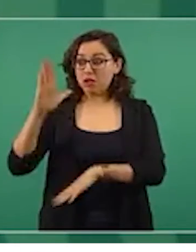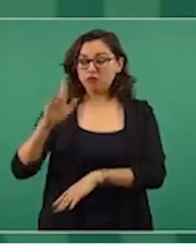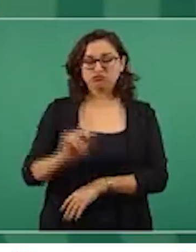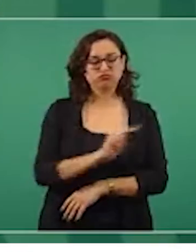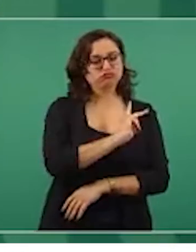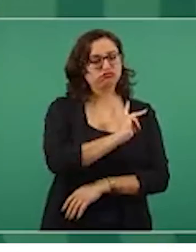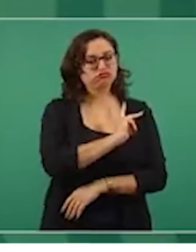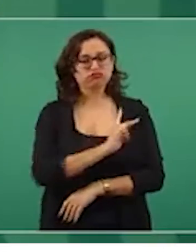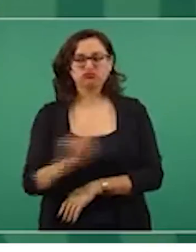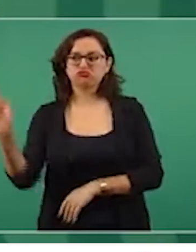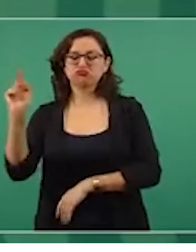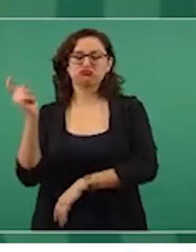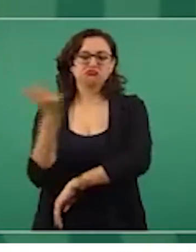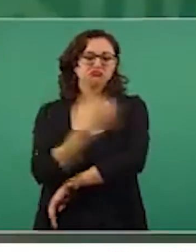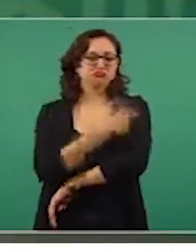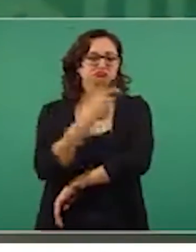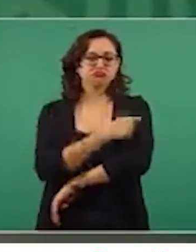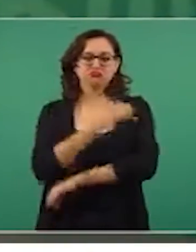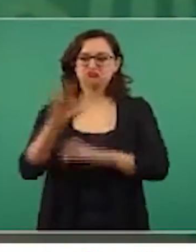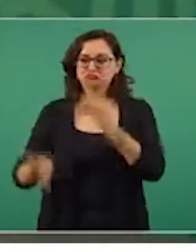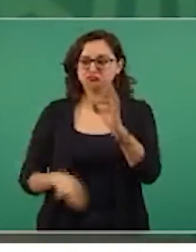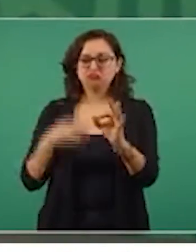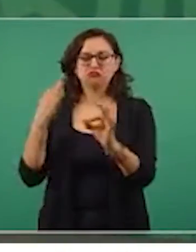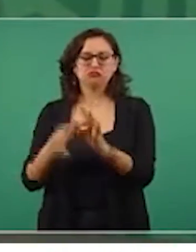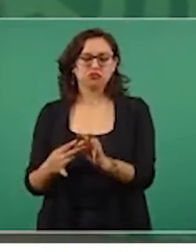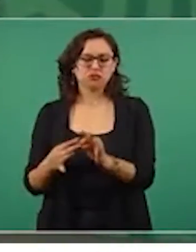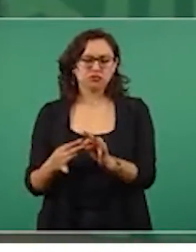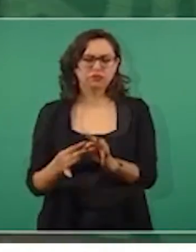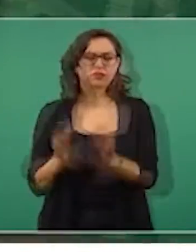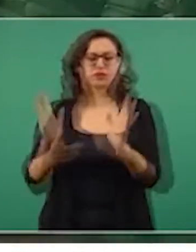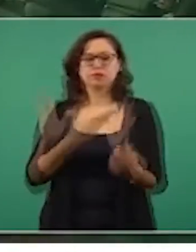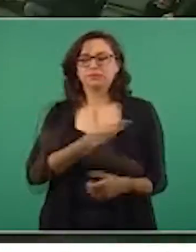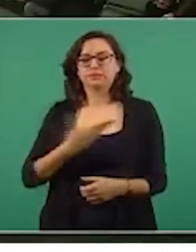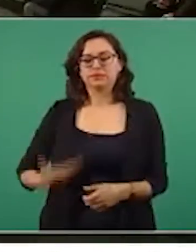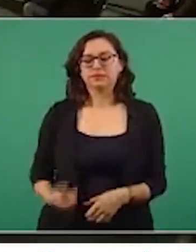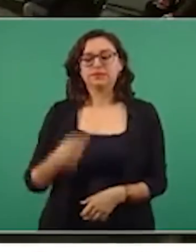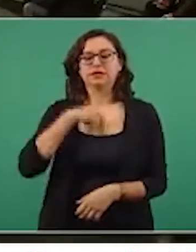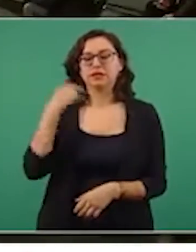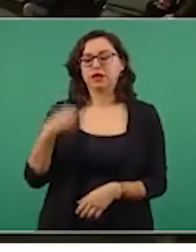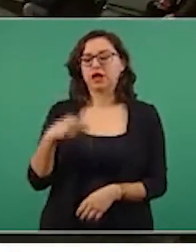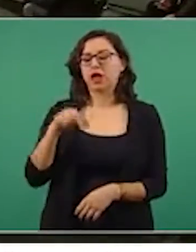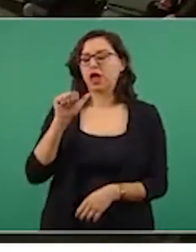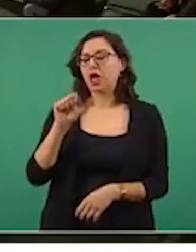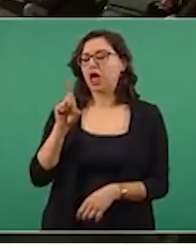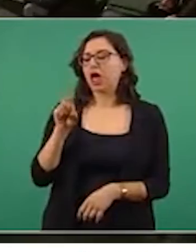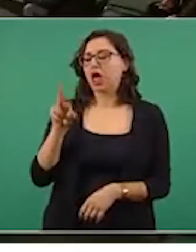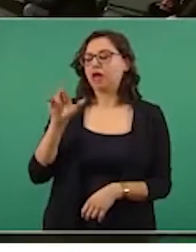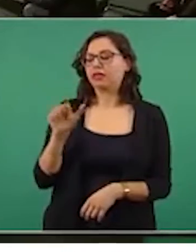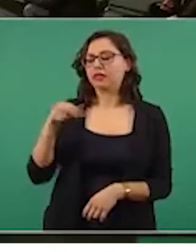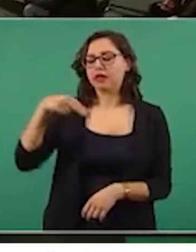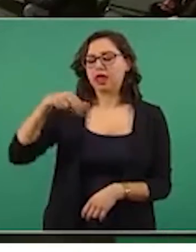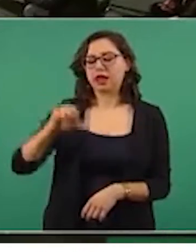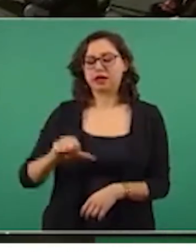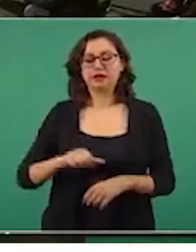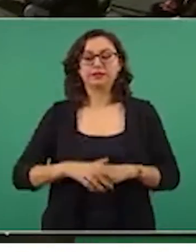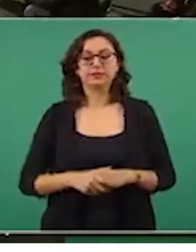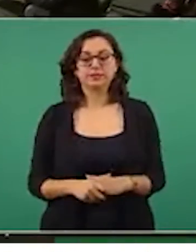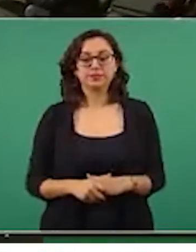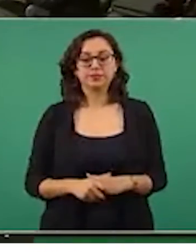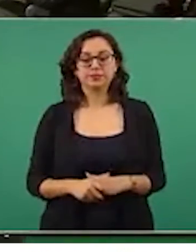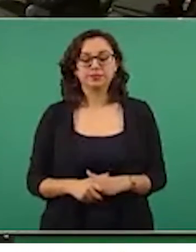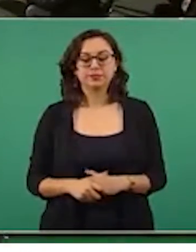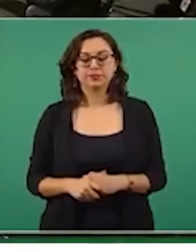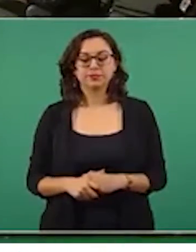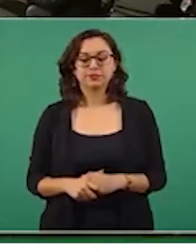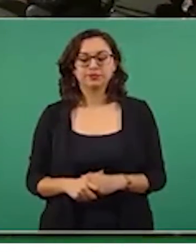aún con una dosis en el caso de los jóvenes. ¿Cuál es su opinión de este reclamo casi casi